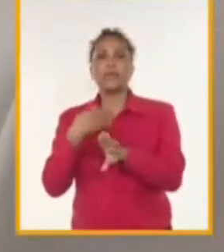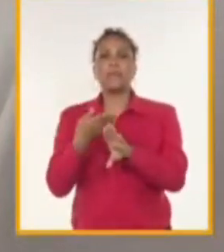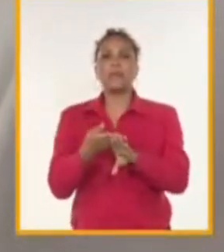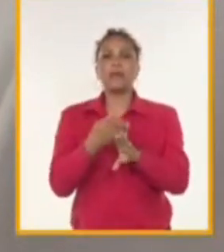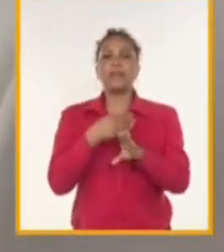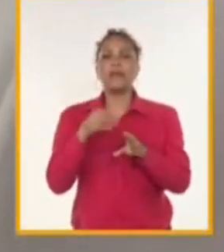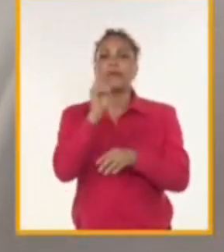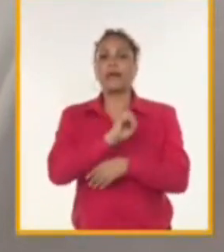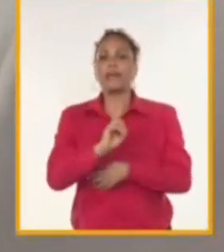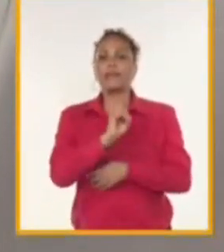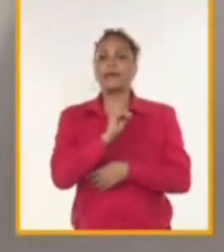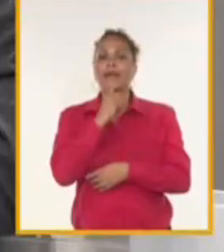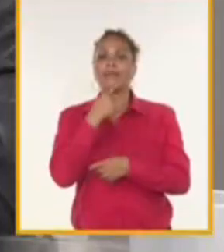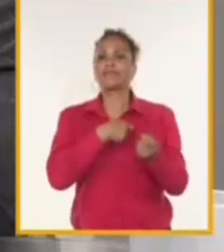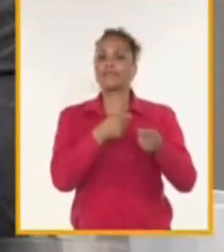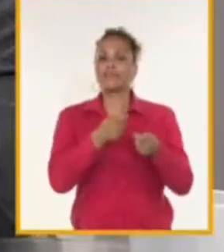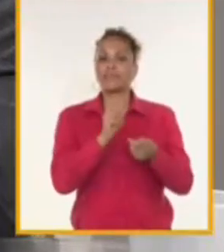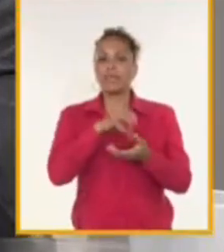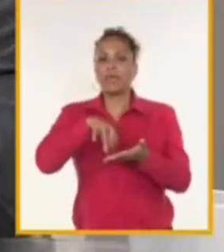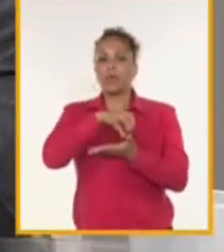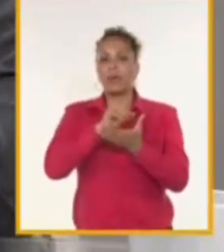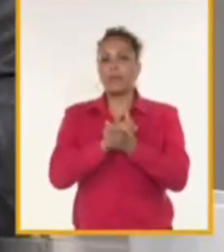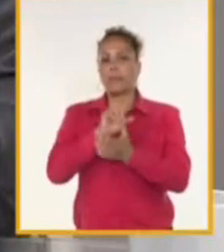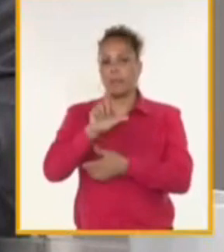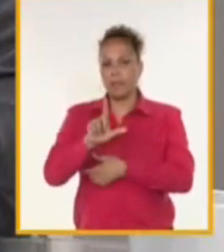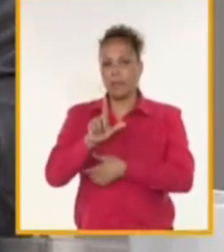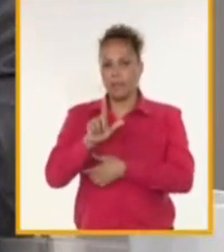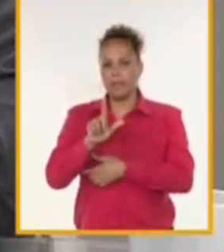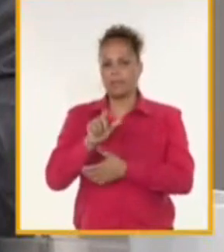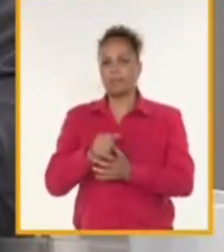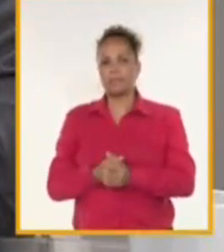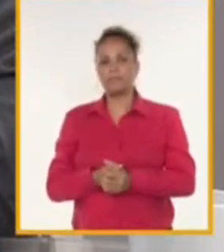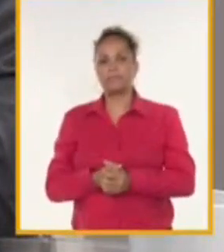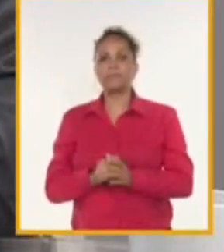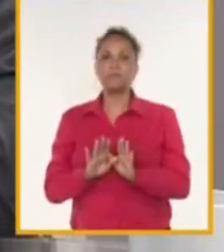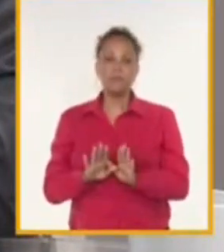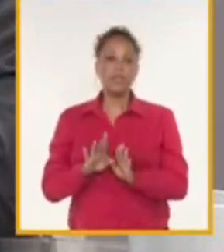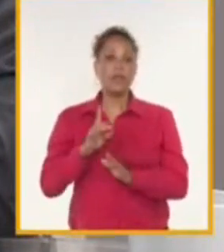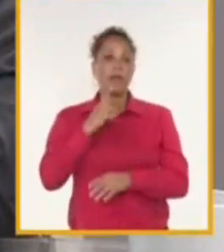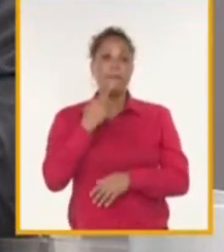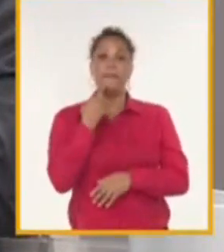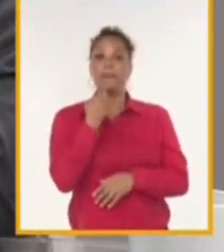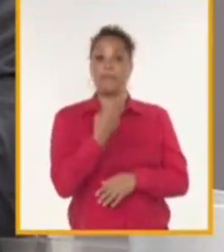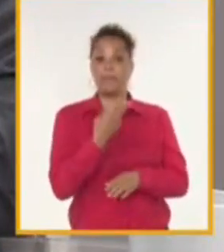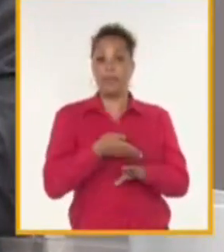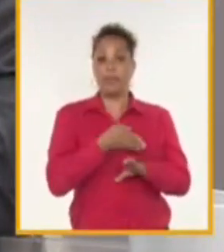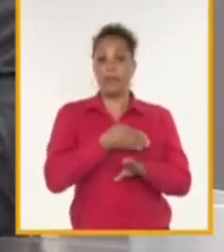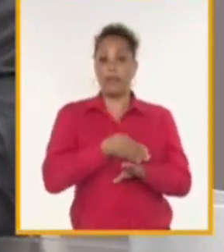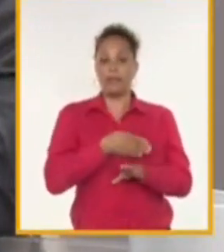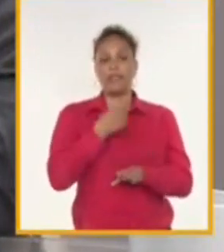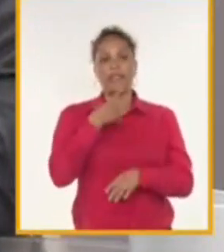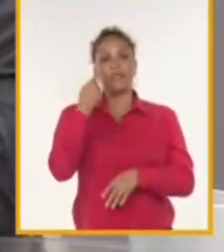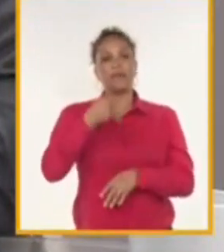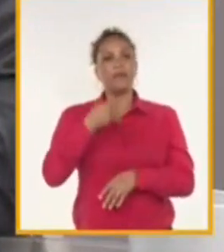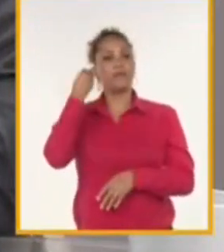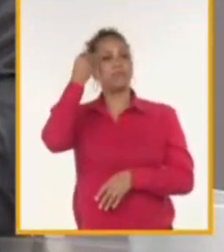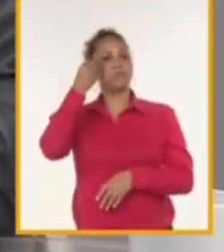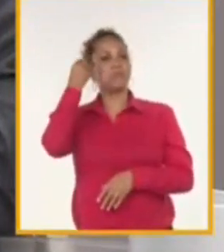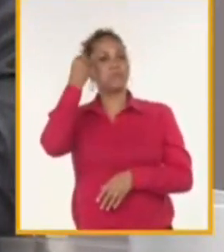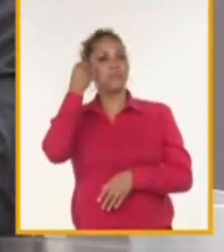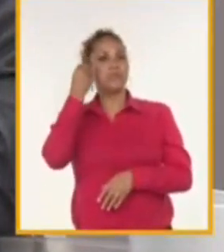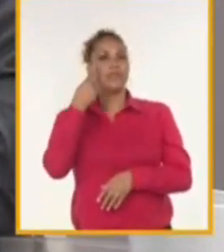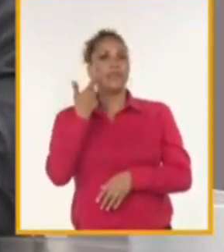en la zona especial? Bueno, yo creo que, Randy, para responder tu pregunta, lo primero que tenemos es que situar qué busca la inversión